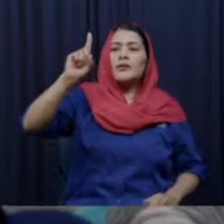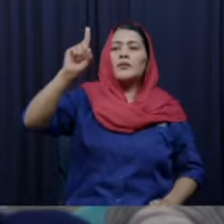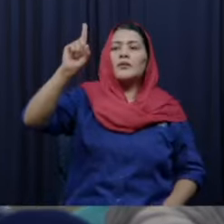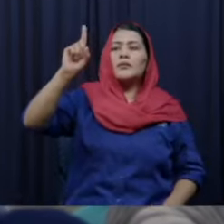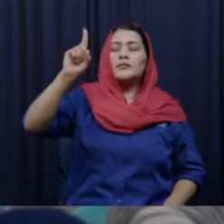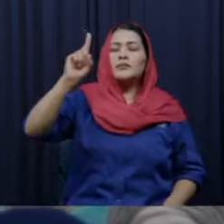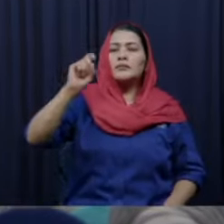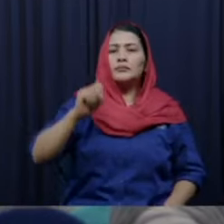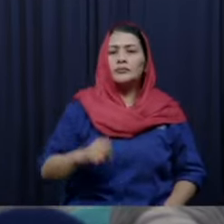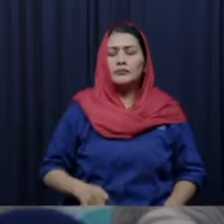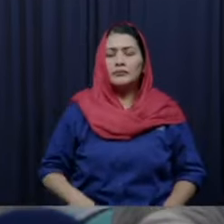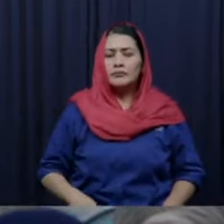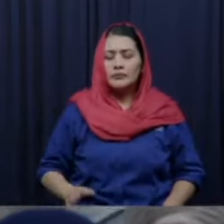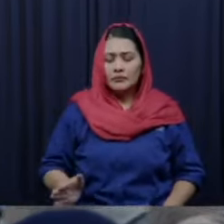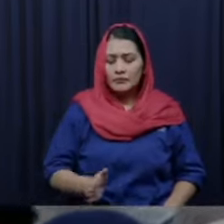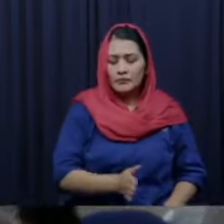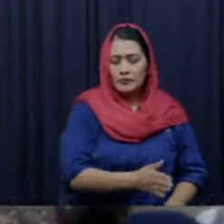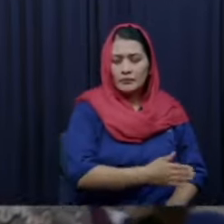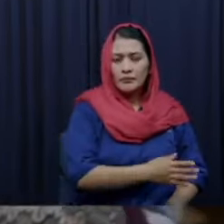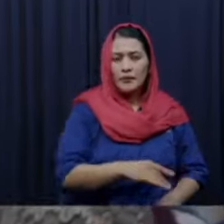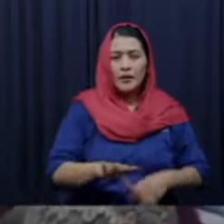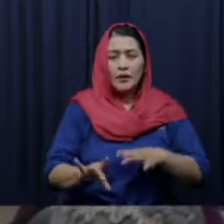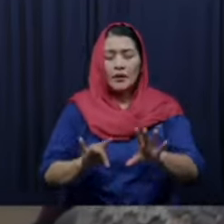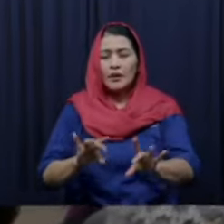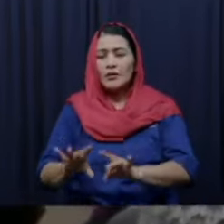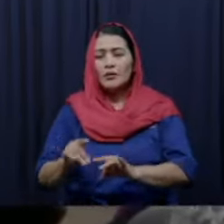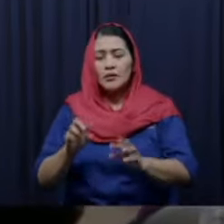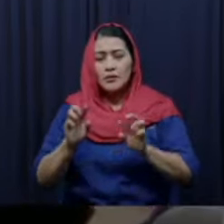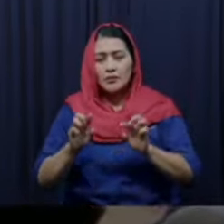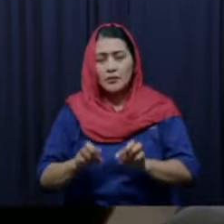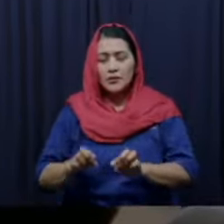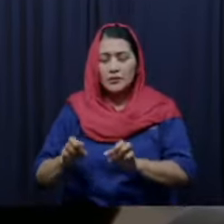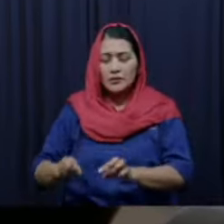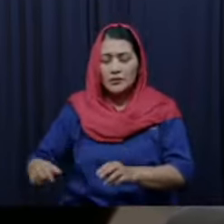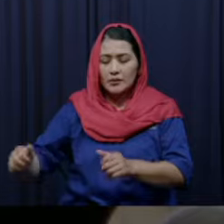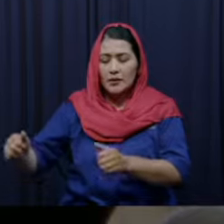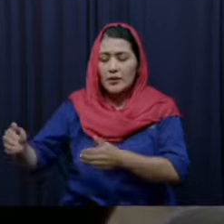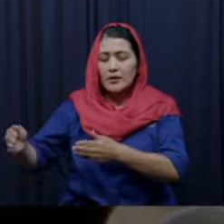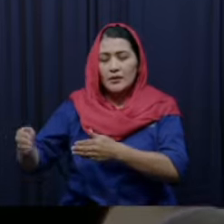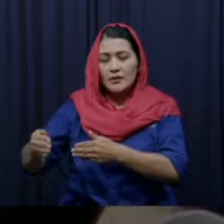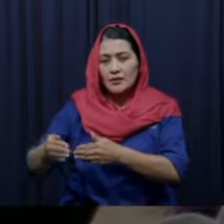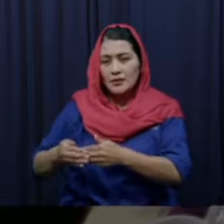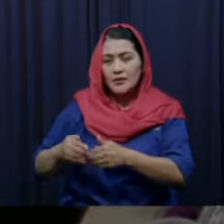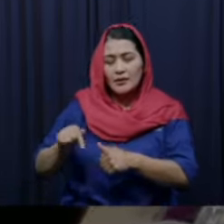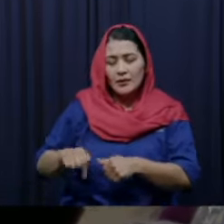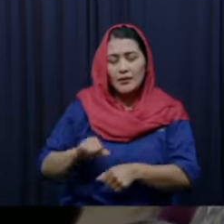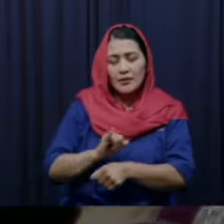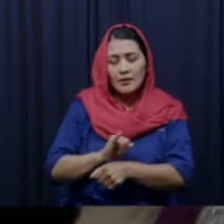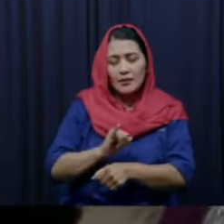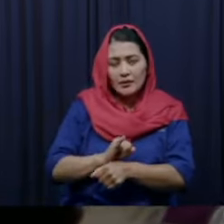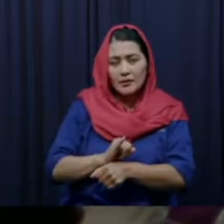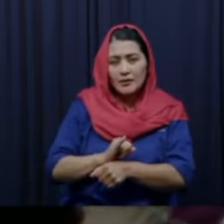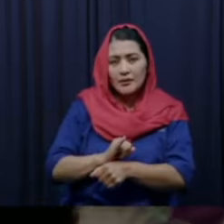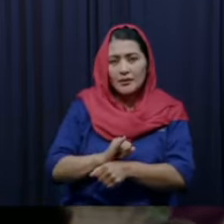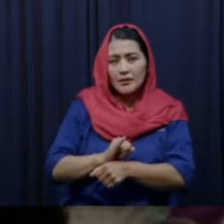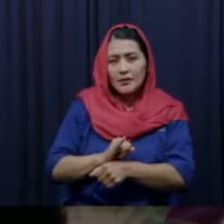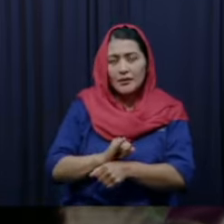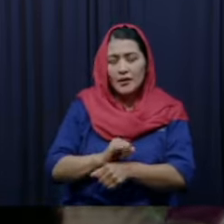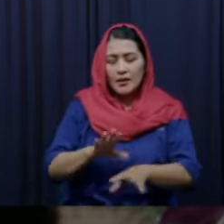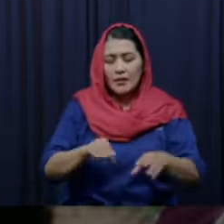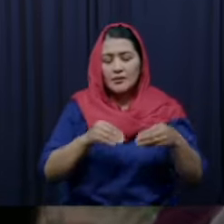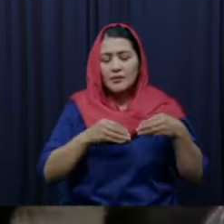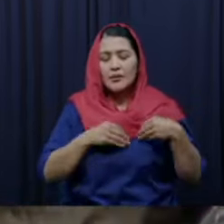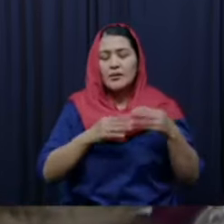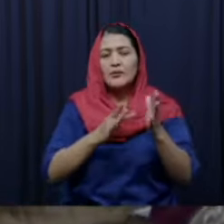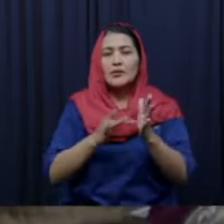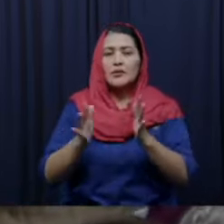hay algunas personas que ya han pasado acá al frente que están entregándole su corazón al Señor Jesucristo sin